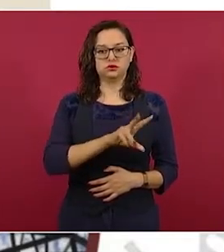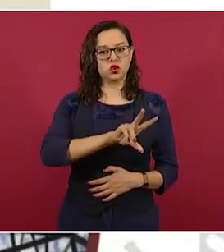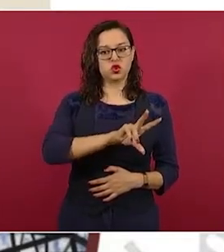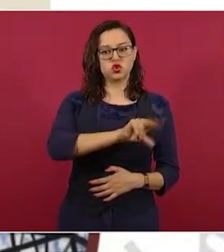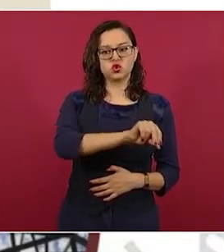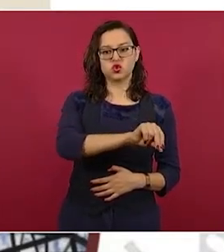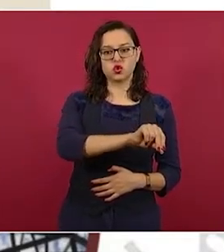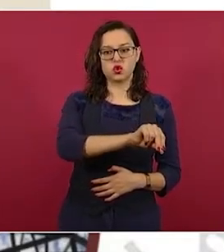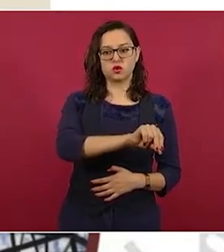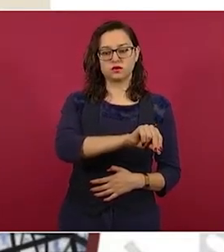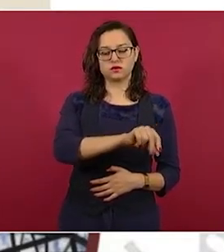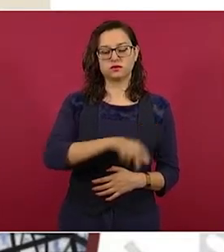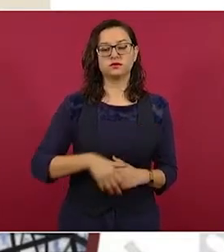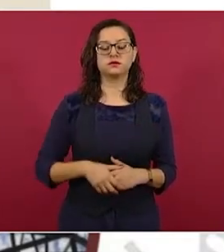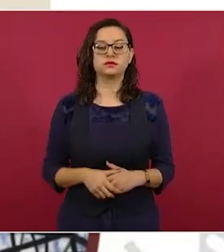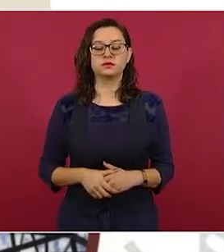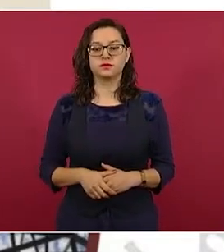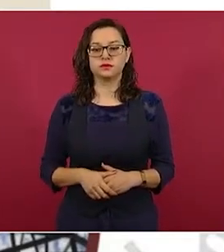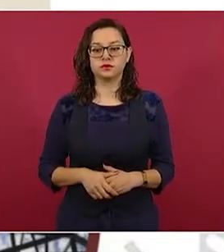A pesar de que